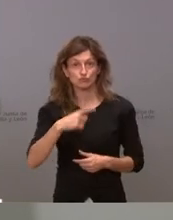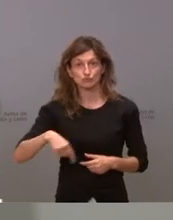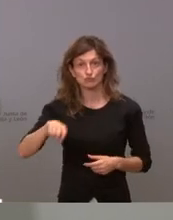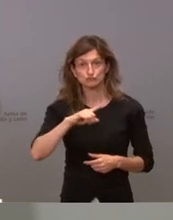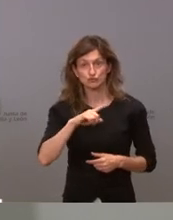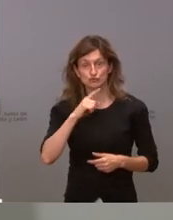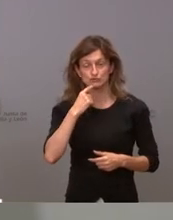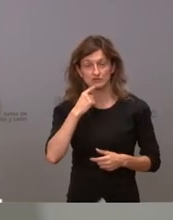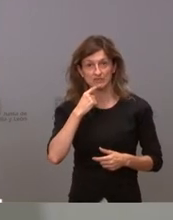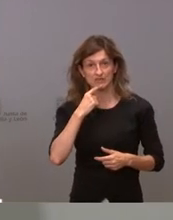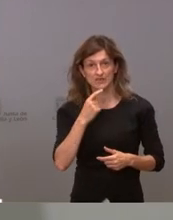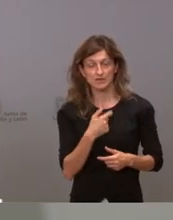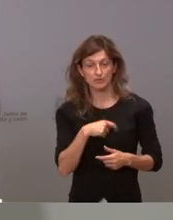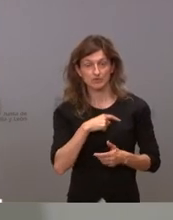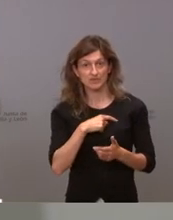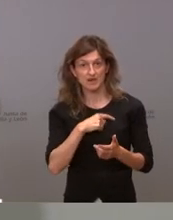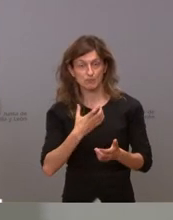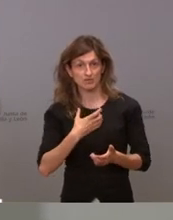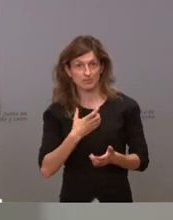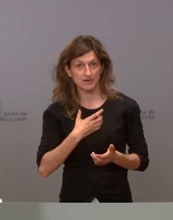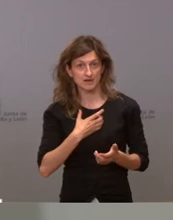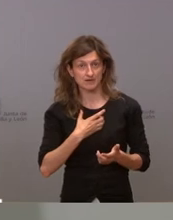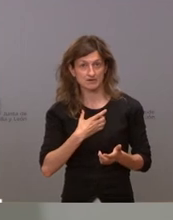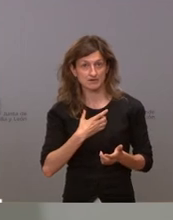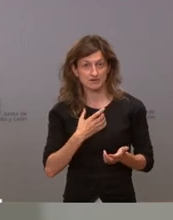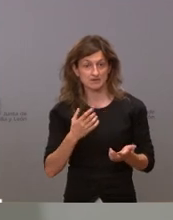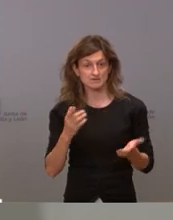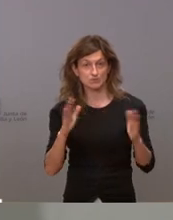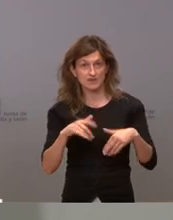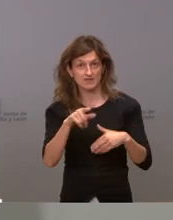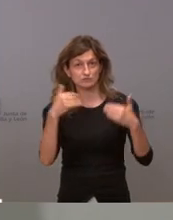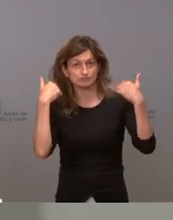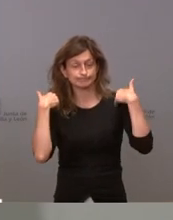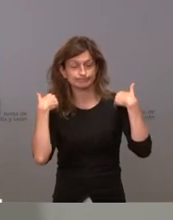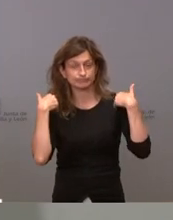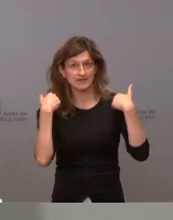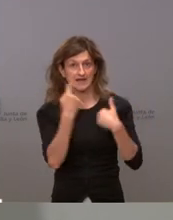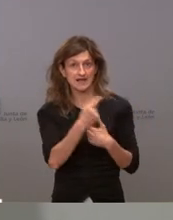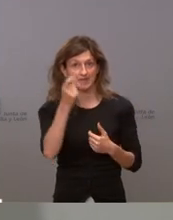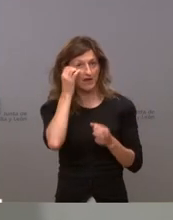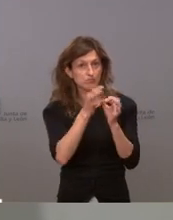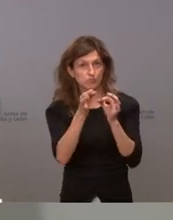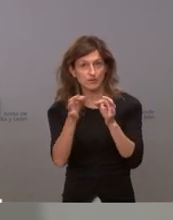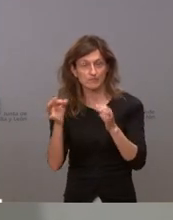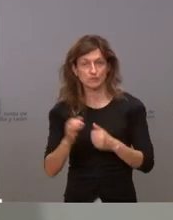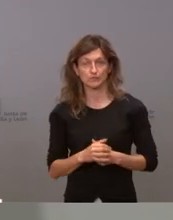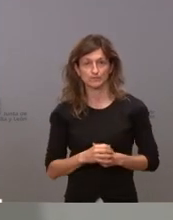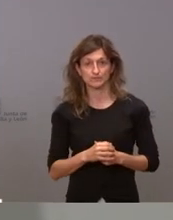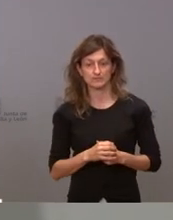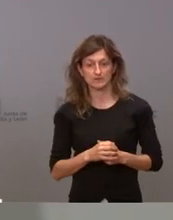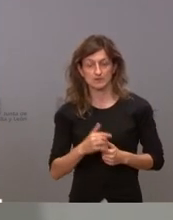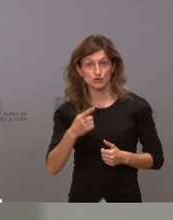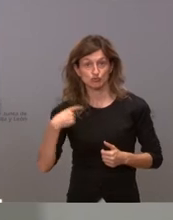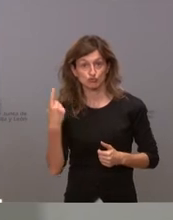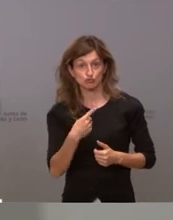de policía autonómica o municipal eso corresponde a cada municipio nosotros no podemos